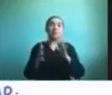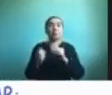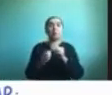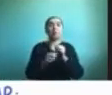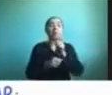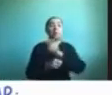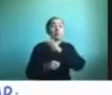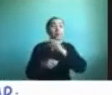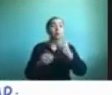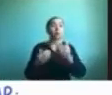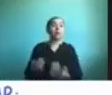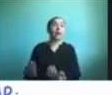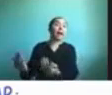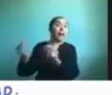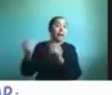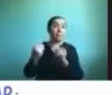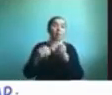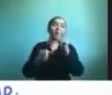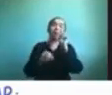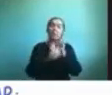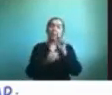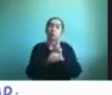por ese profesor o padre que está a cargo